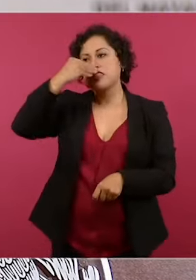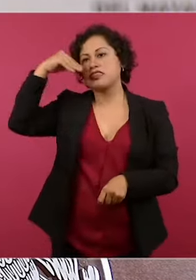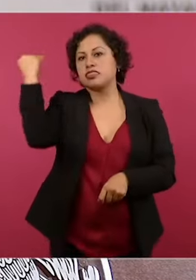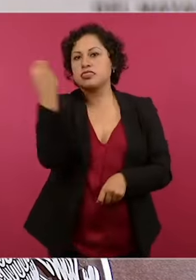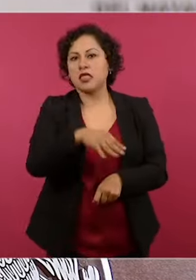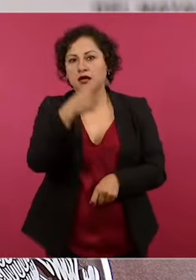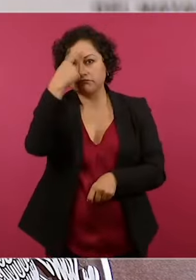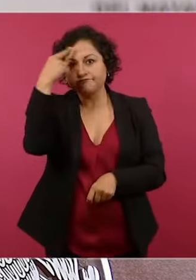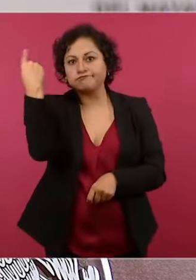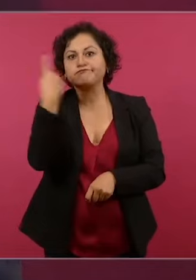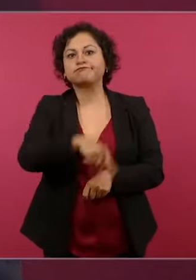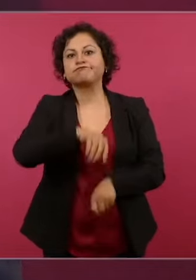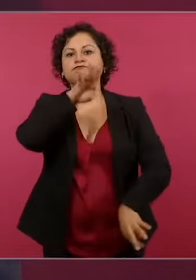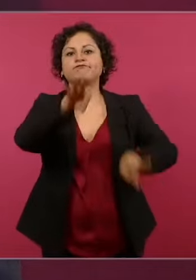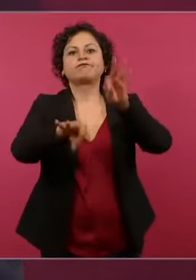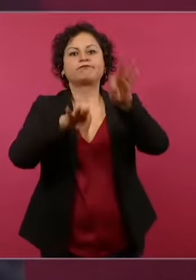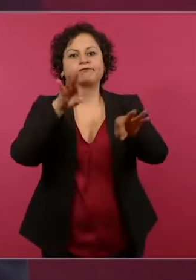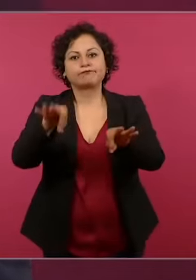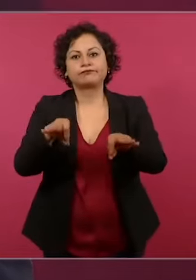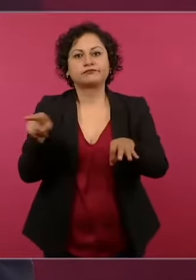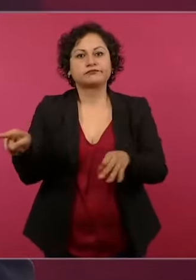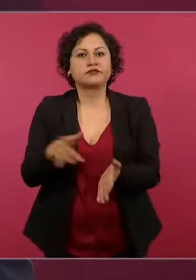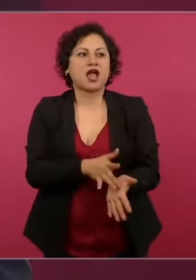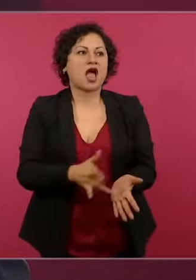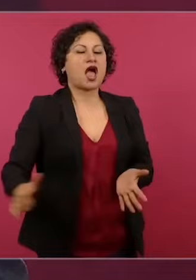con una causa justa, lamentablemente.